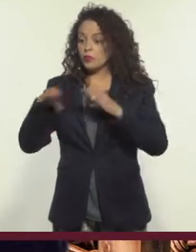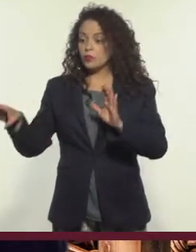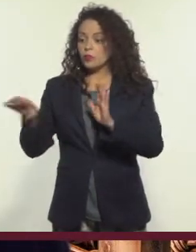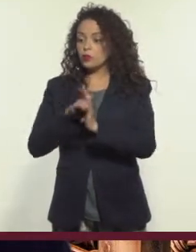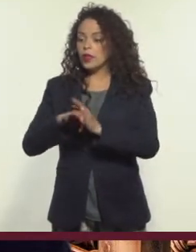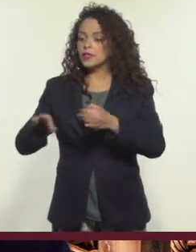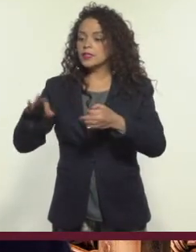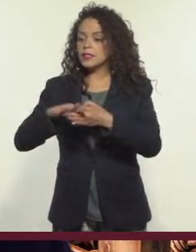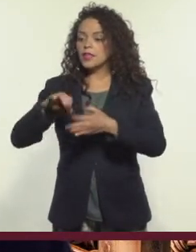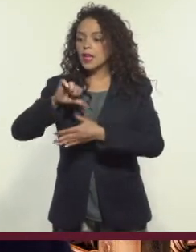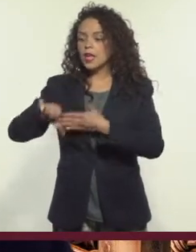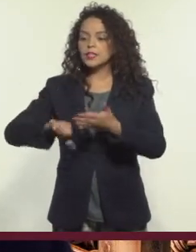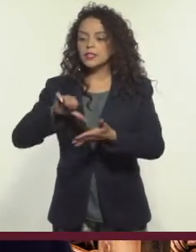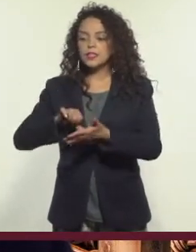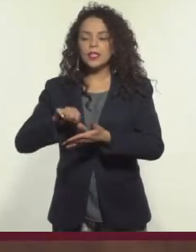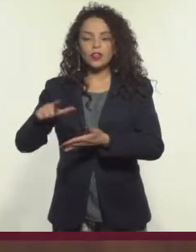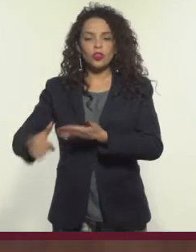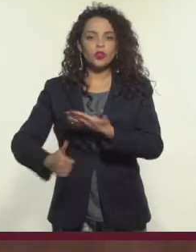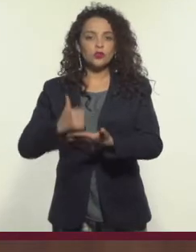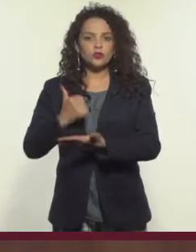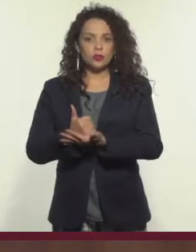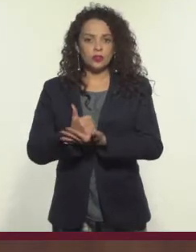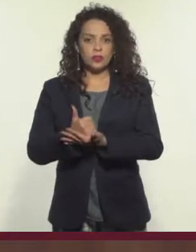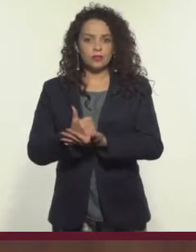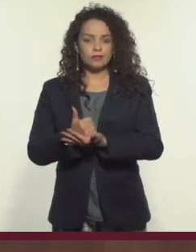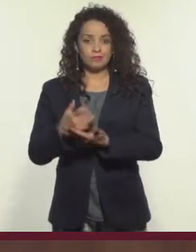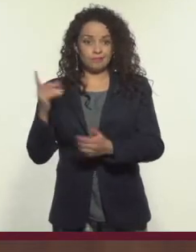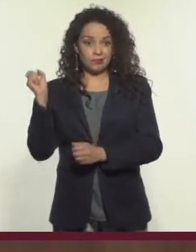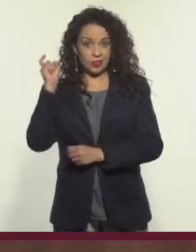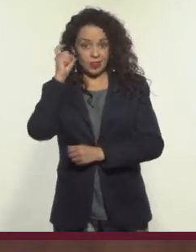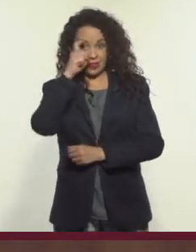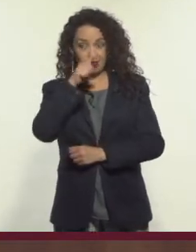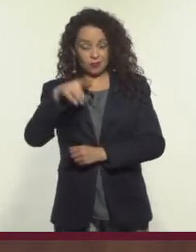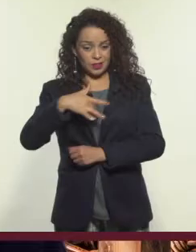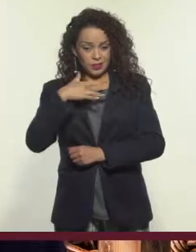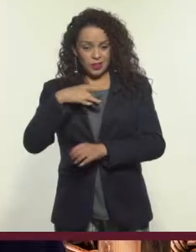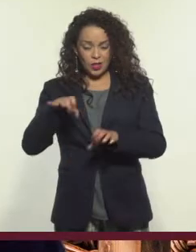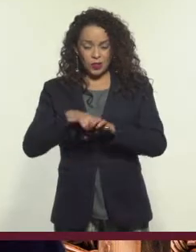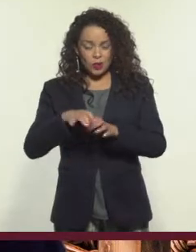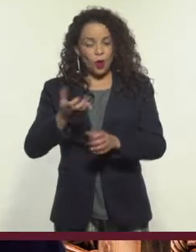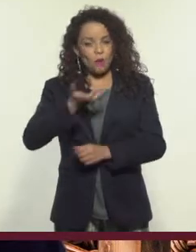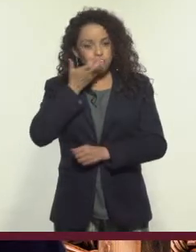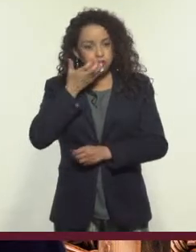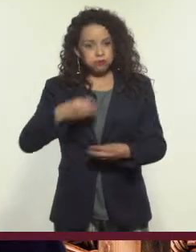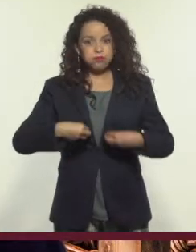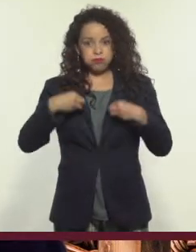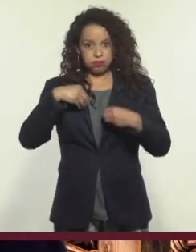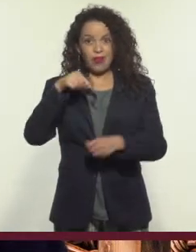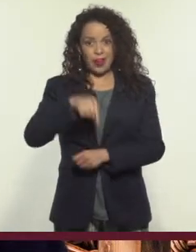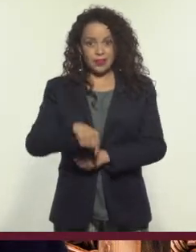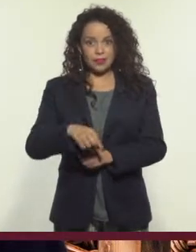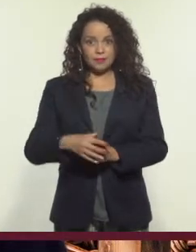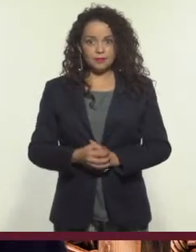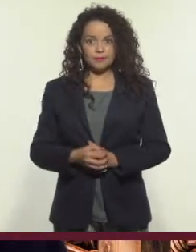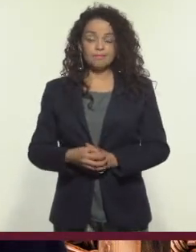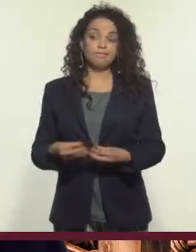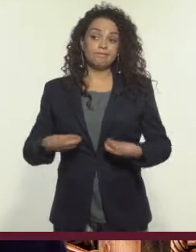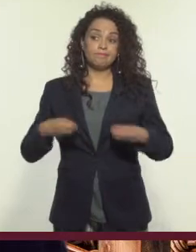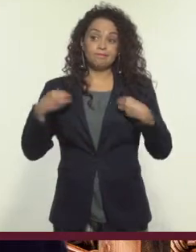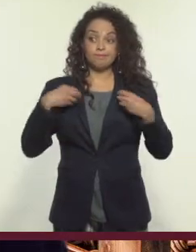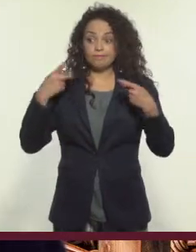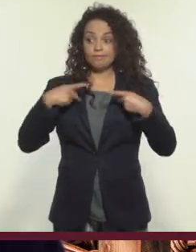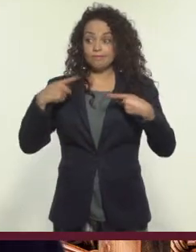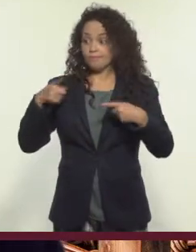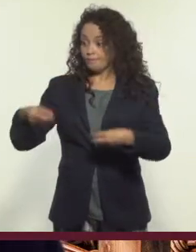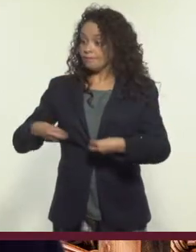cuartito cerca del centro de la ciudad. ¿Y les costó mucho trabajo adaptarse a estar aquí? La vida para las personas que salen de sus lugares de